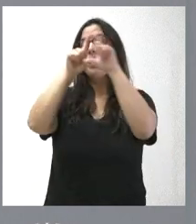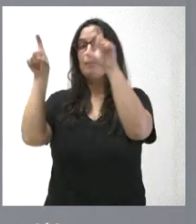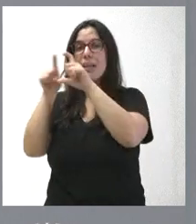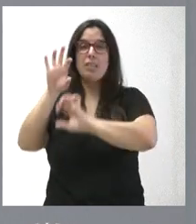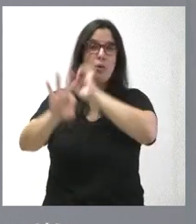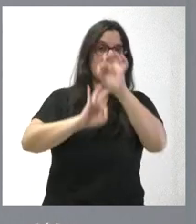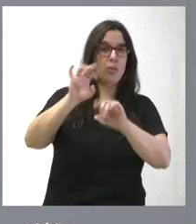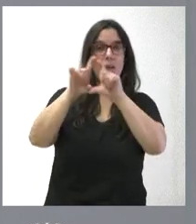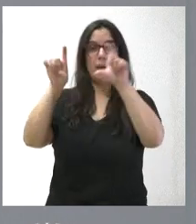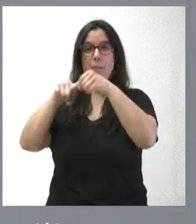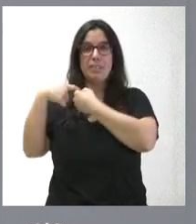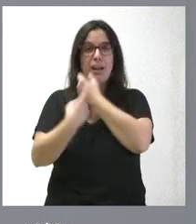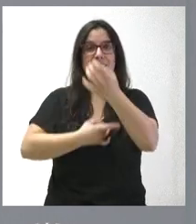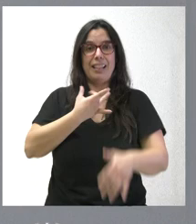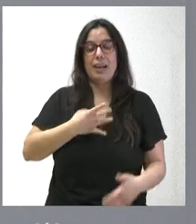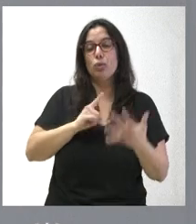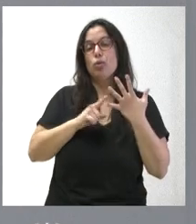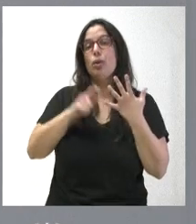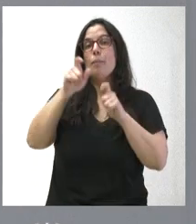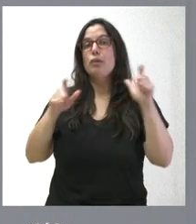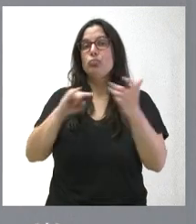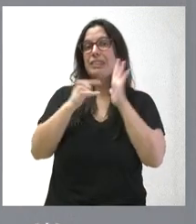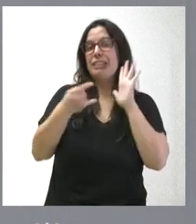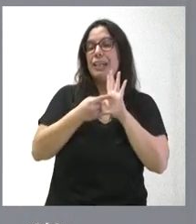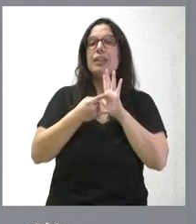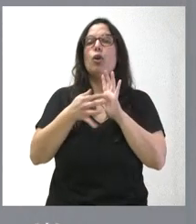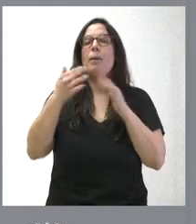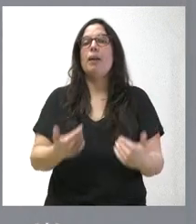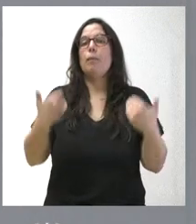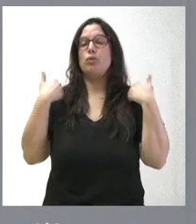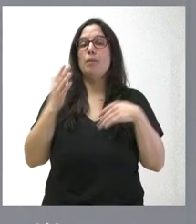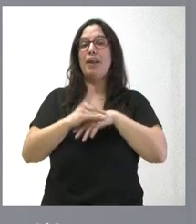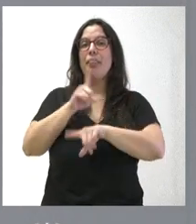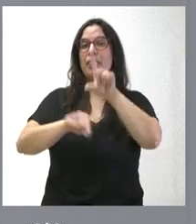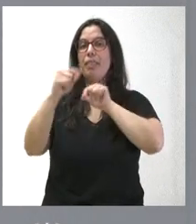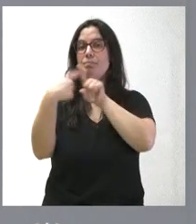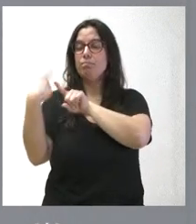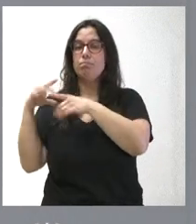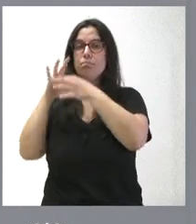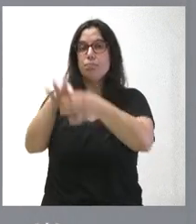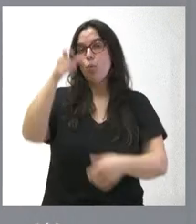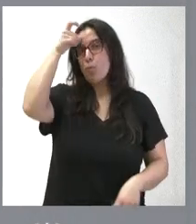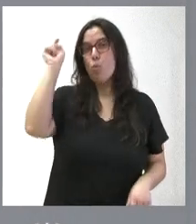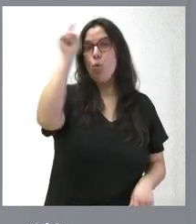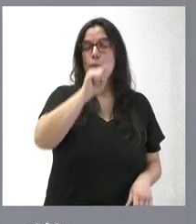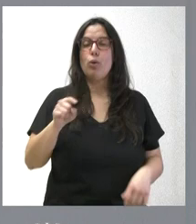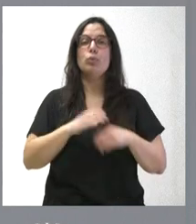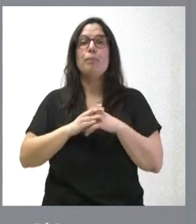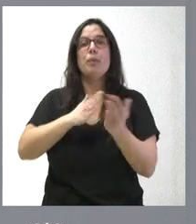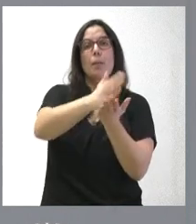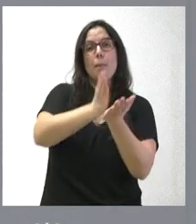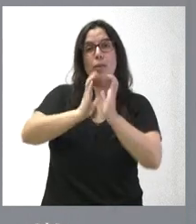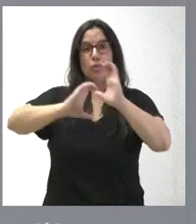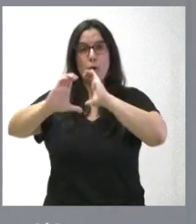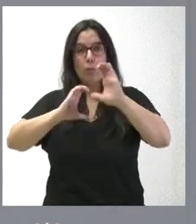empresariales y sindicatos, el personal técnico y responsable en la toma de decisiones del ámbito rural, los medios de comunicación